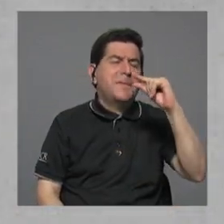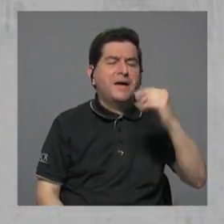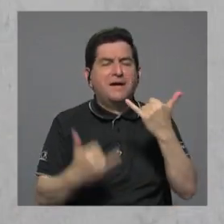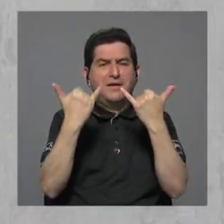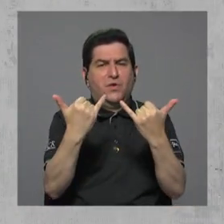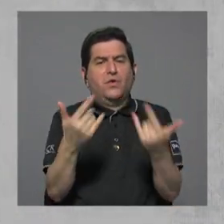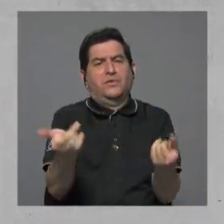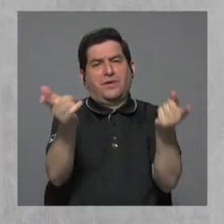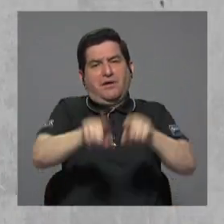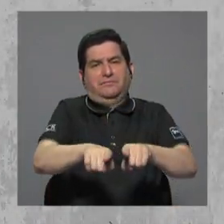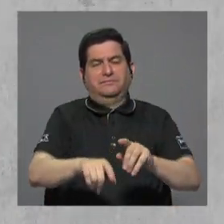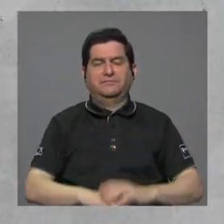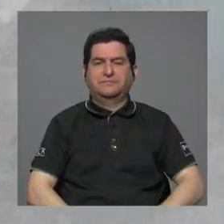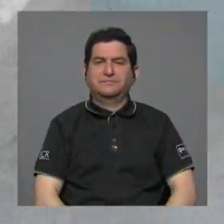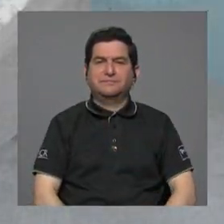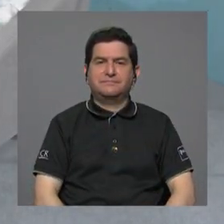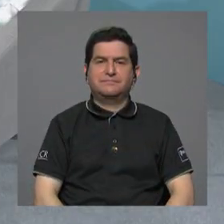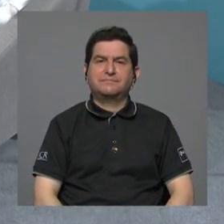de casos.